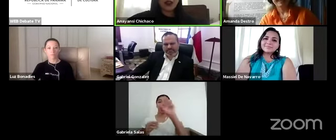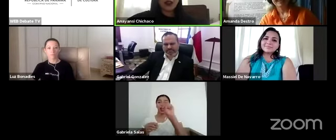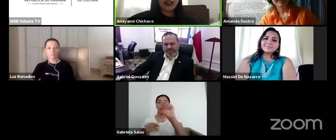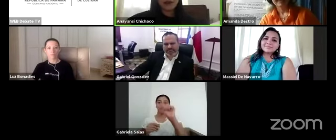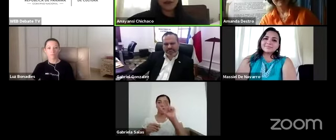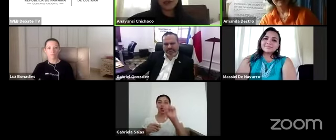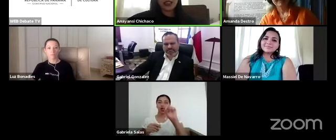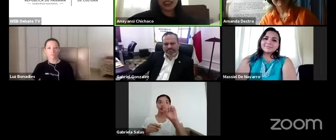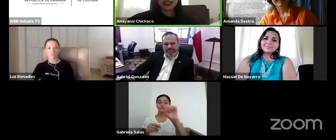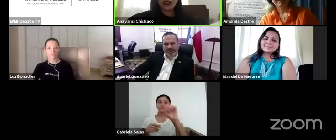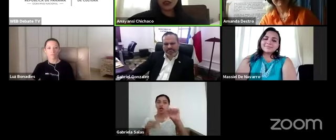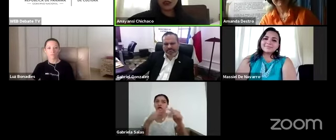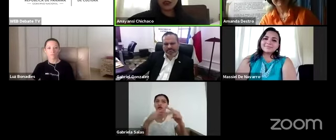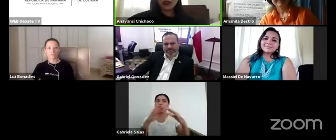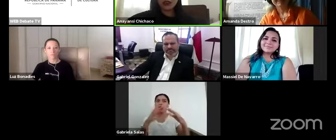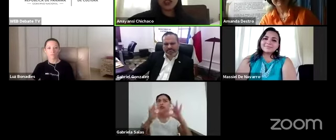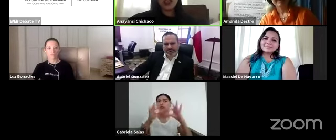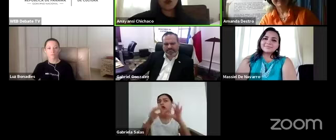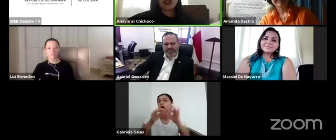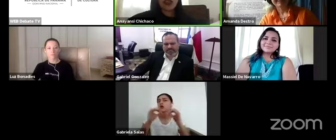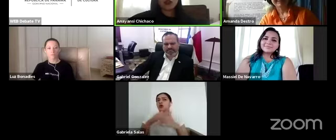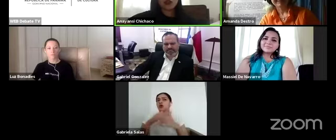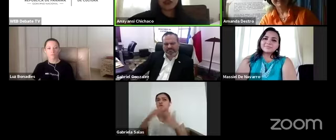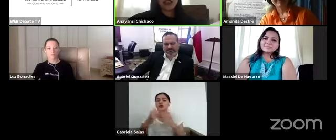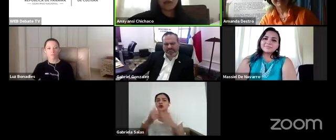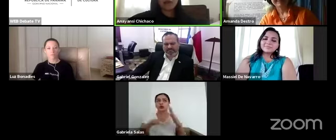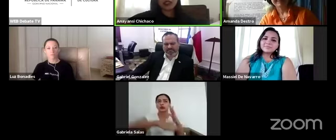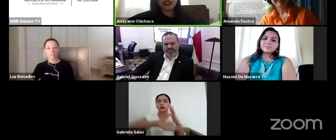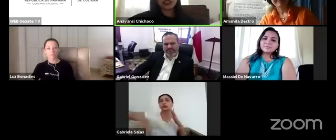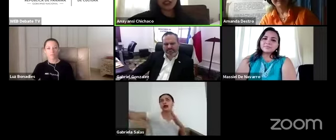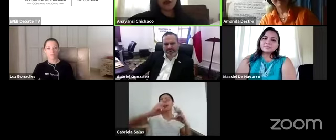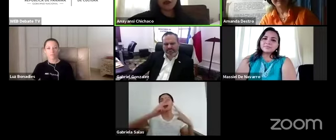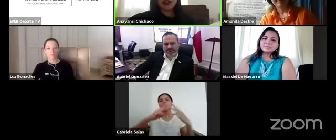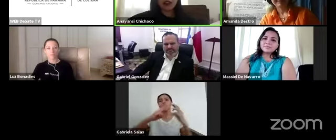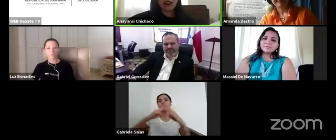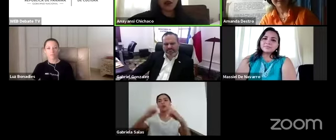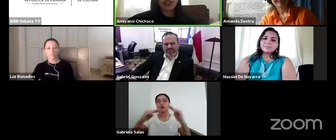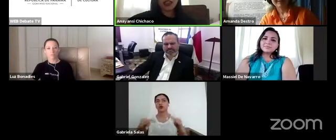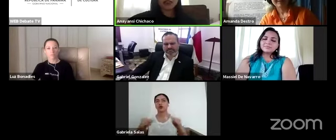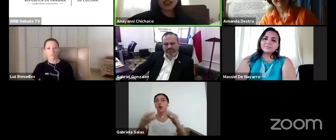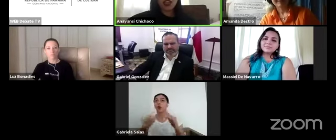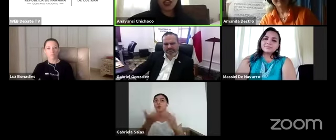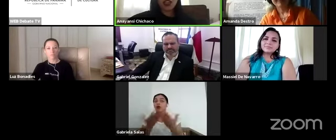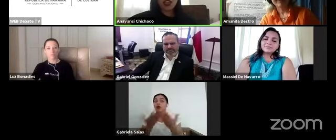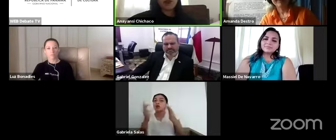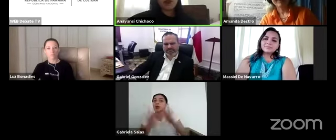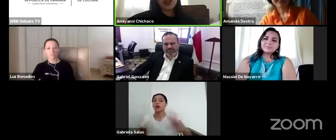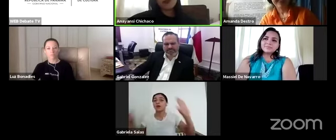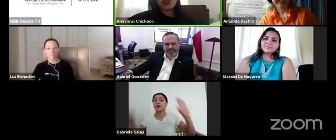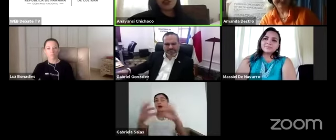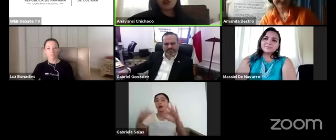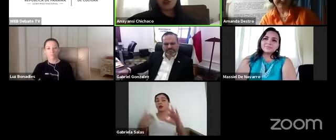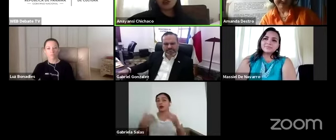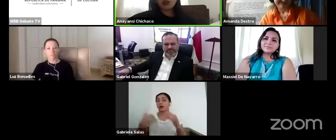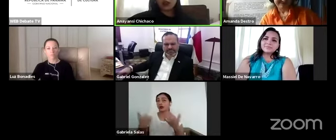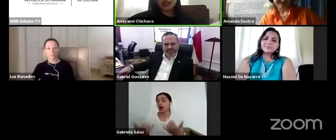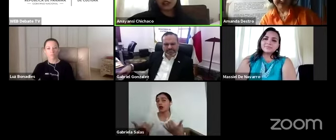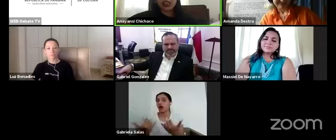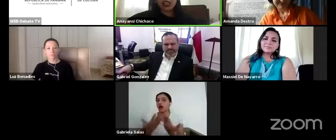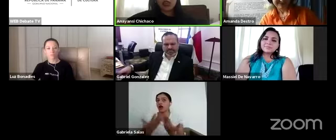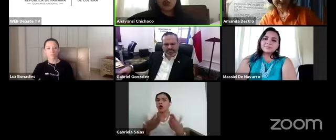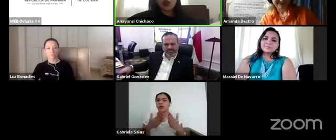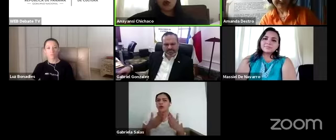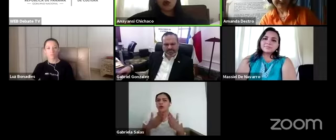todo el campo museístico entonces creo que otra de las cosas importantes que vamos a tener ahora es cómo preparar el mercadeo